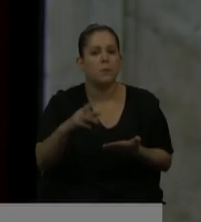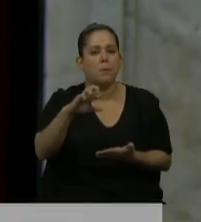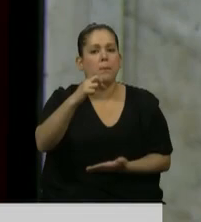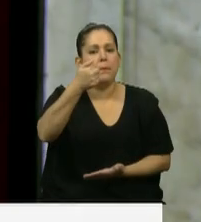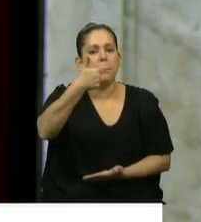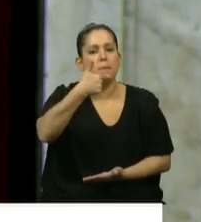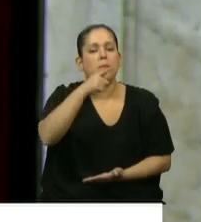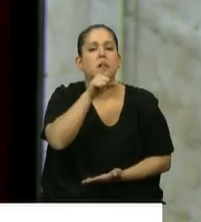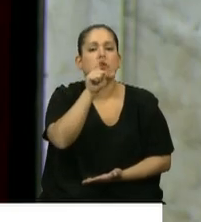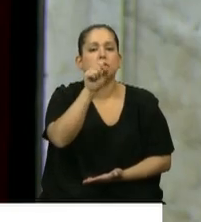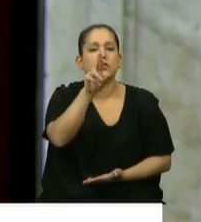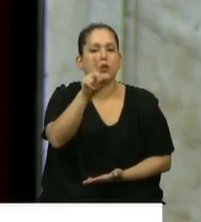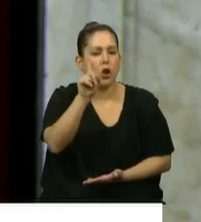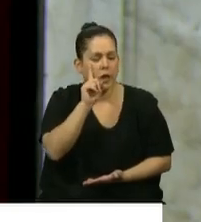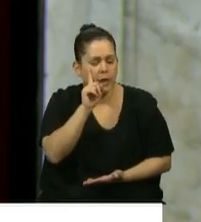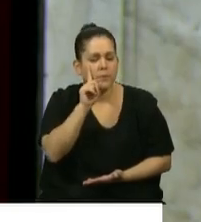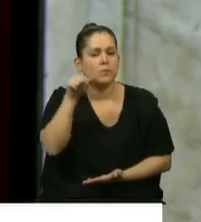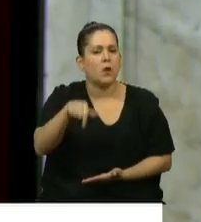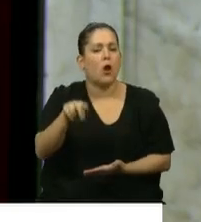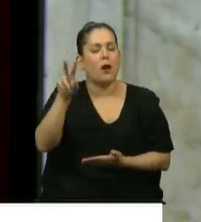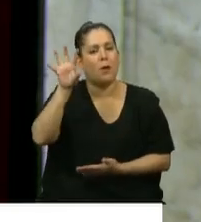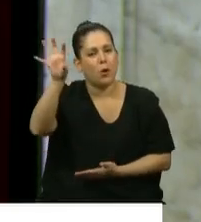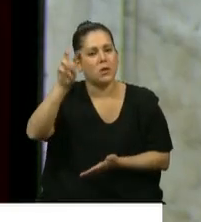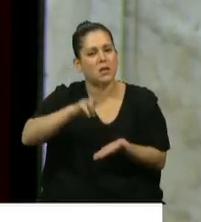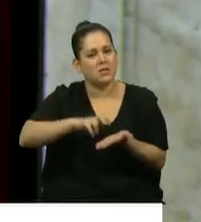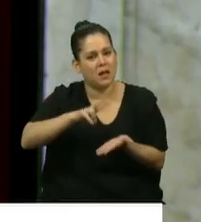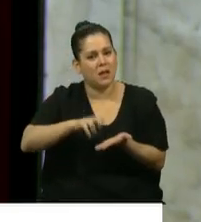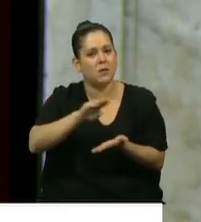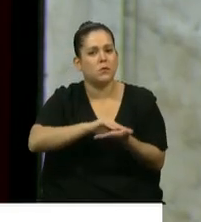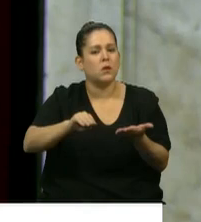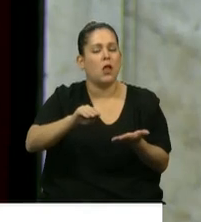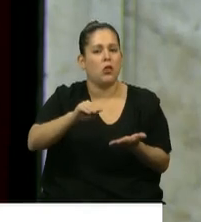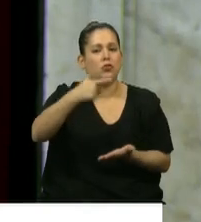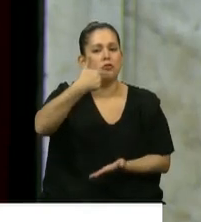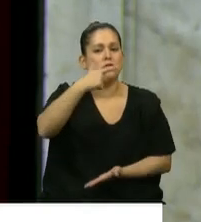Tiene la palabra desde Salta el diputado Andrés Sotos.